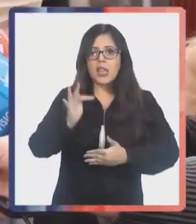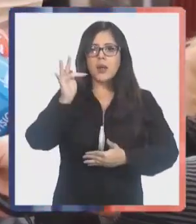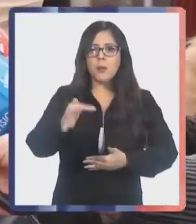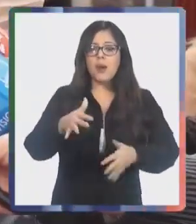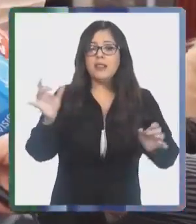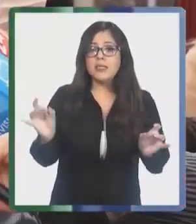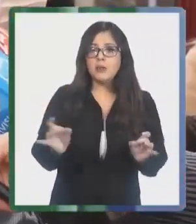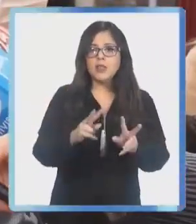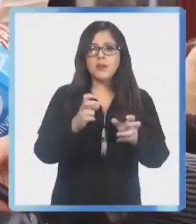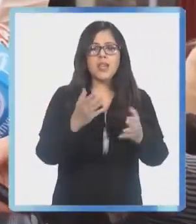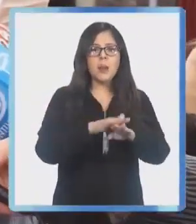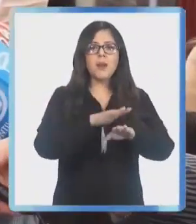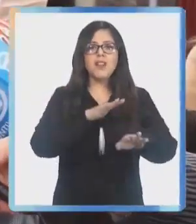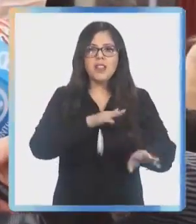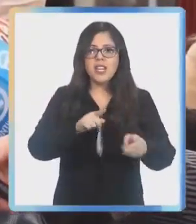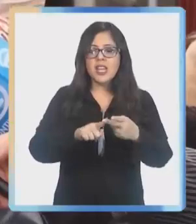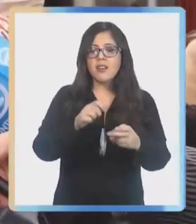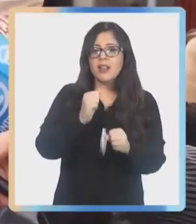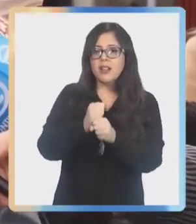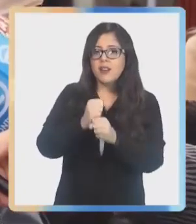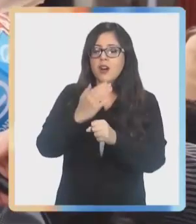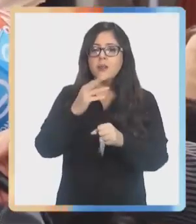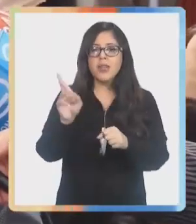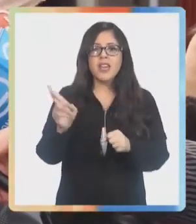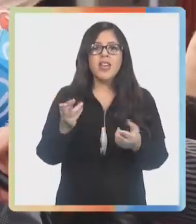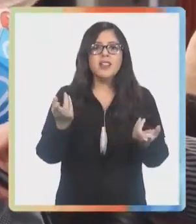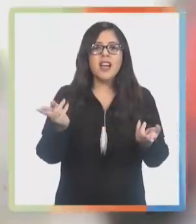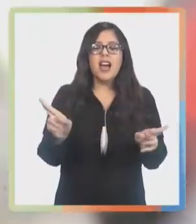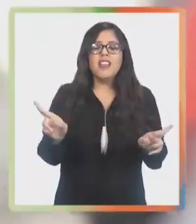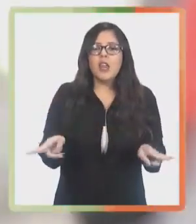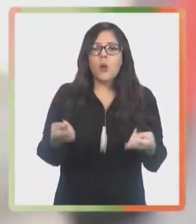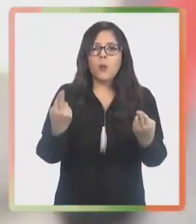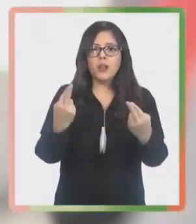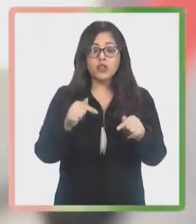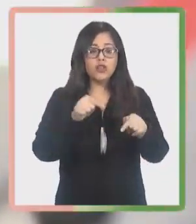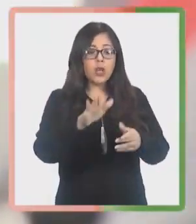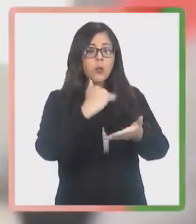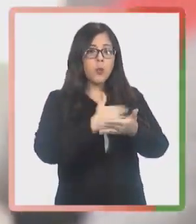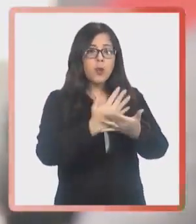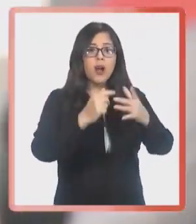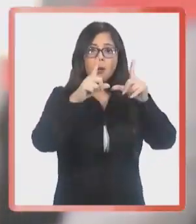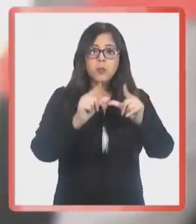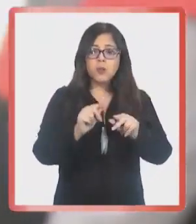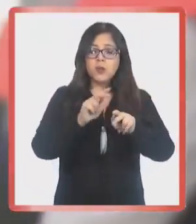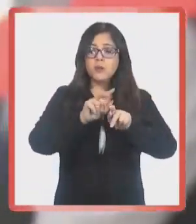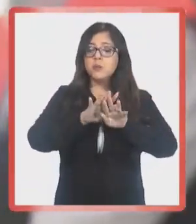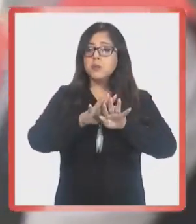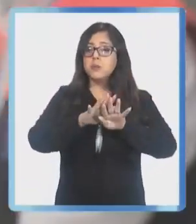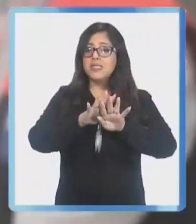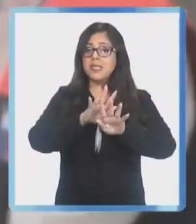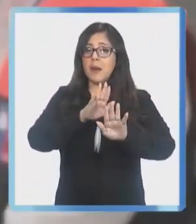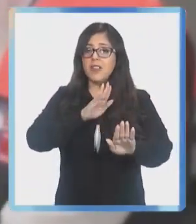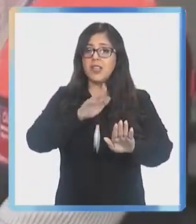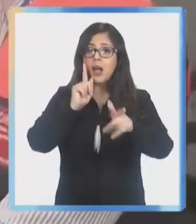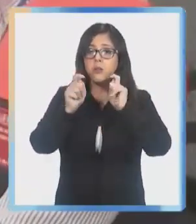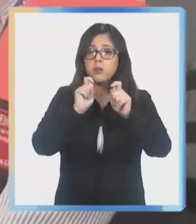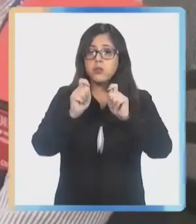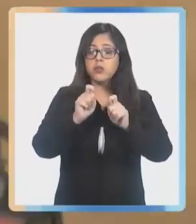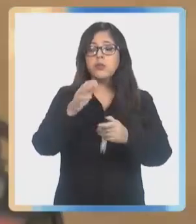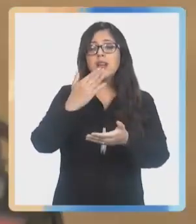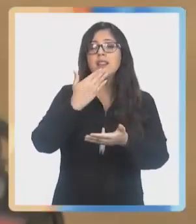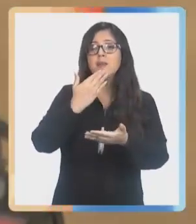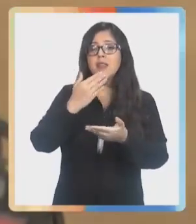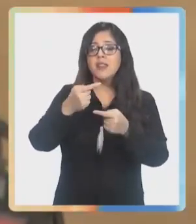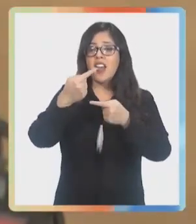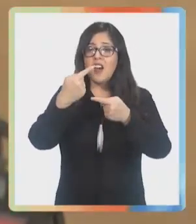después, sea la parte preventiva, la parte operativa y la reconstrucción. Se cuenta con un plan de reducción de riesgos y desastre regional,